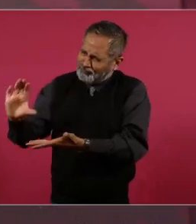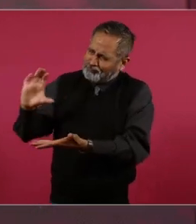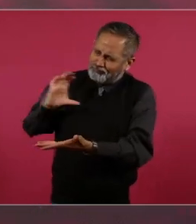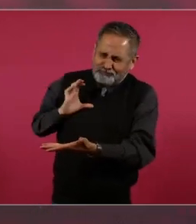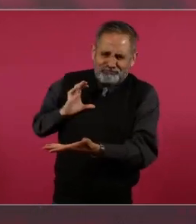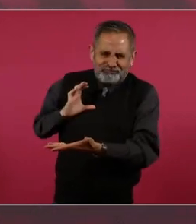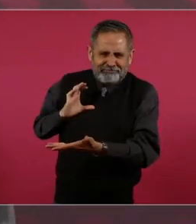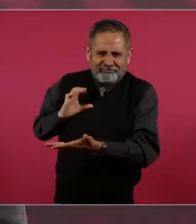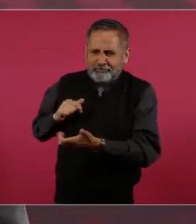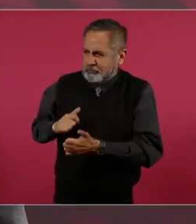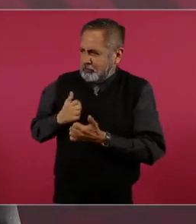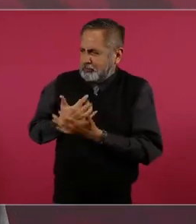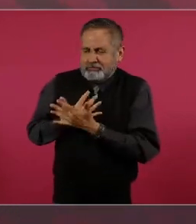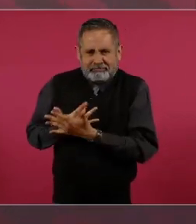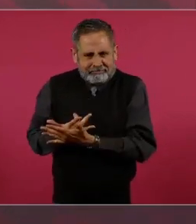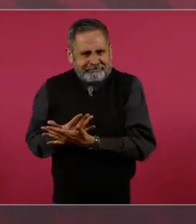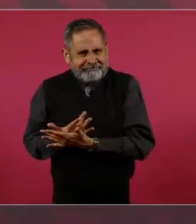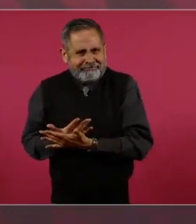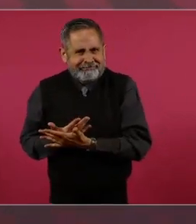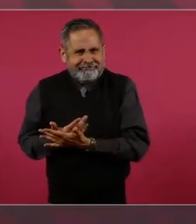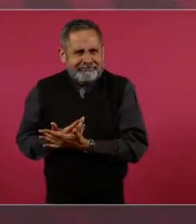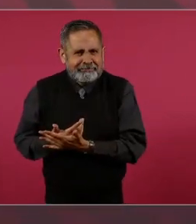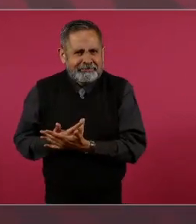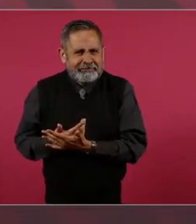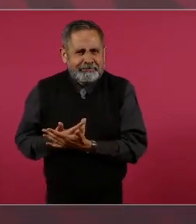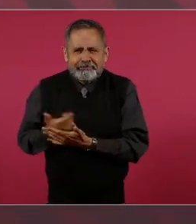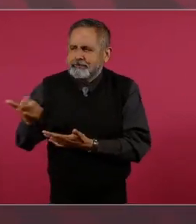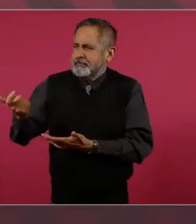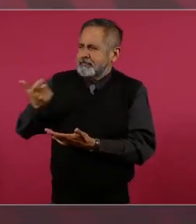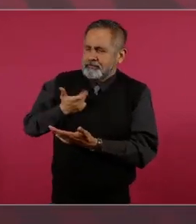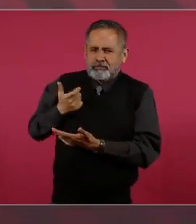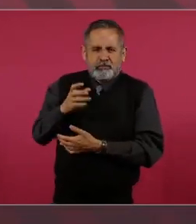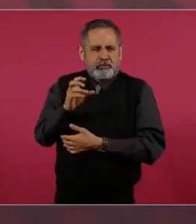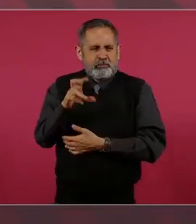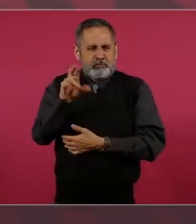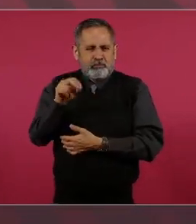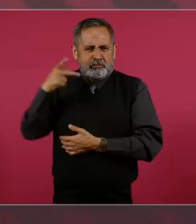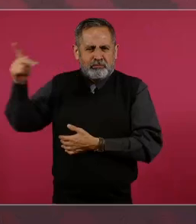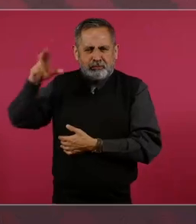que me trae el oro de Moscú,